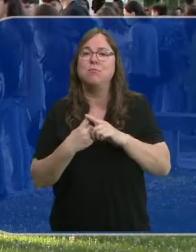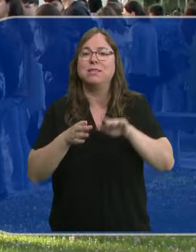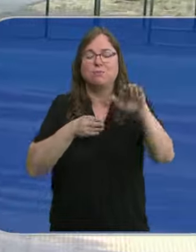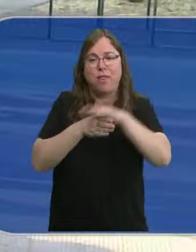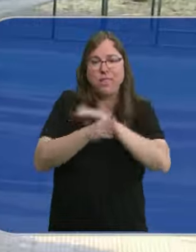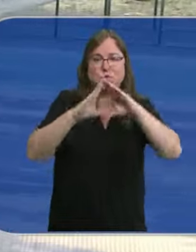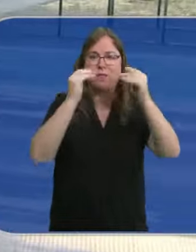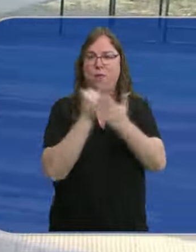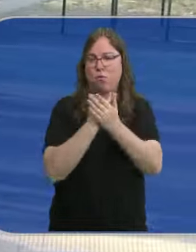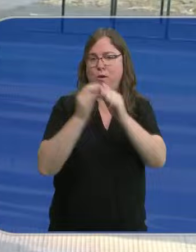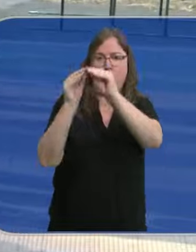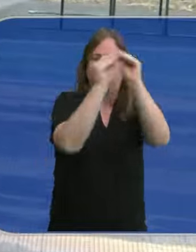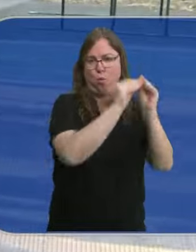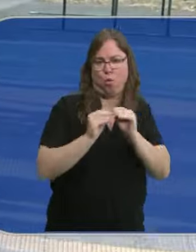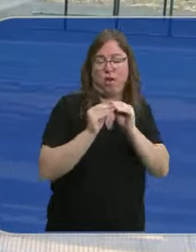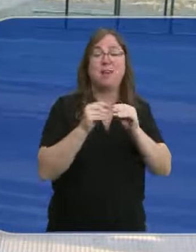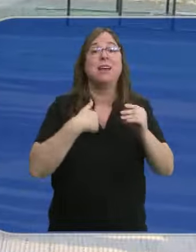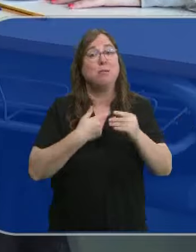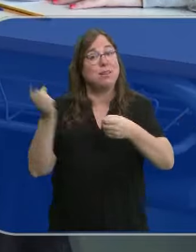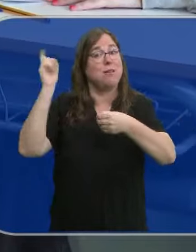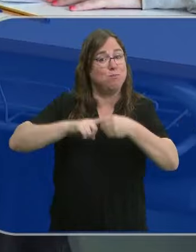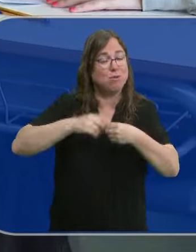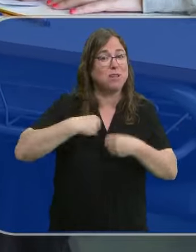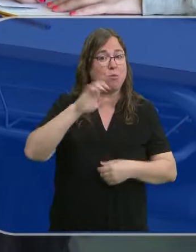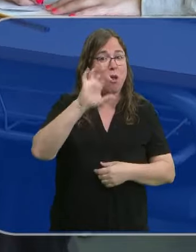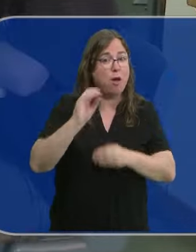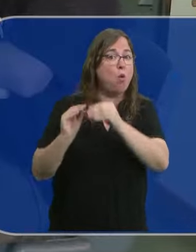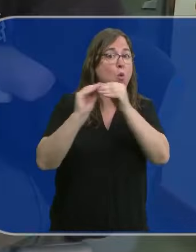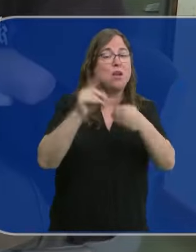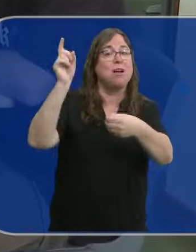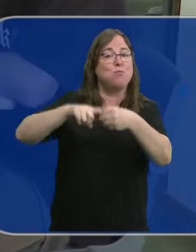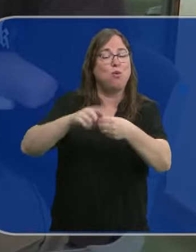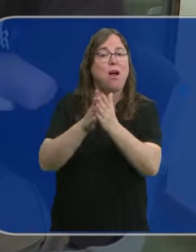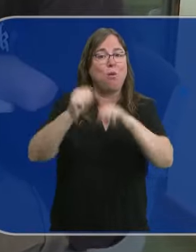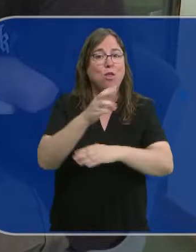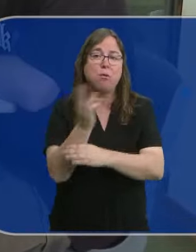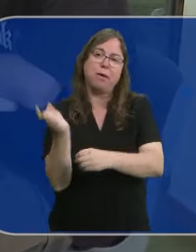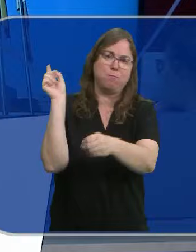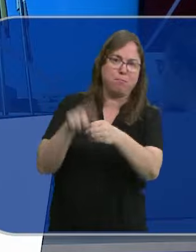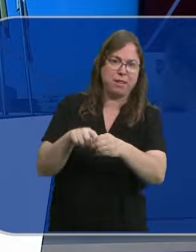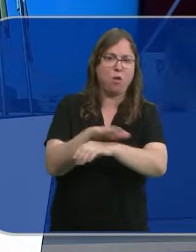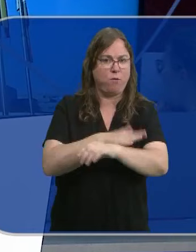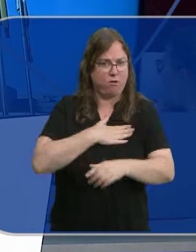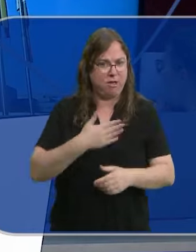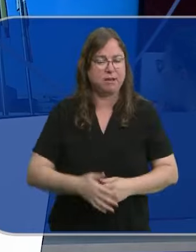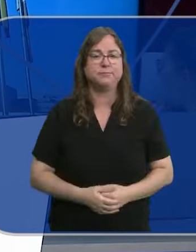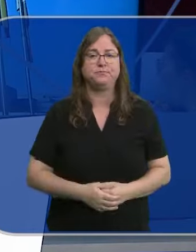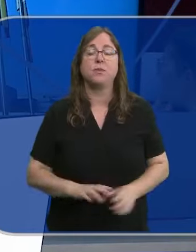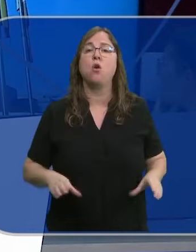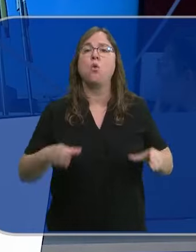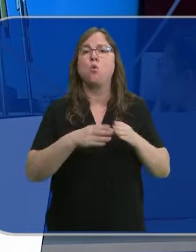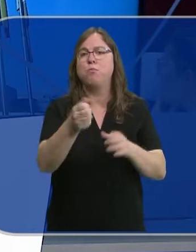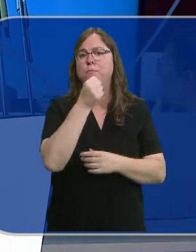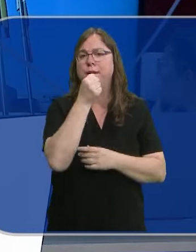La consejera invita a sumarse a la prueba común acordada por las comunidades gobernadas por el PP. Desde el Partido